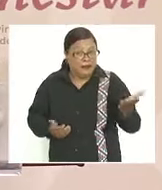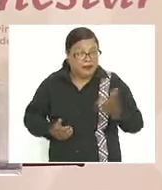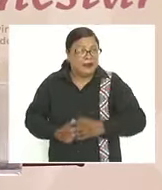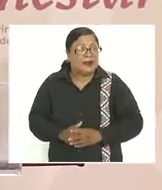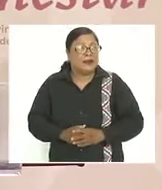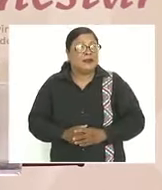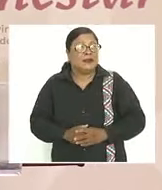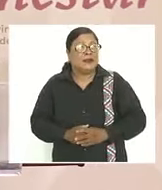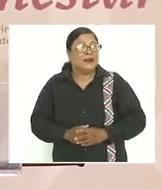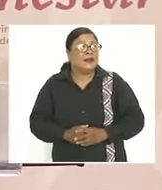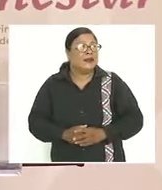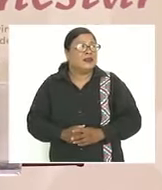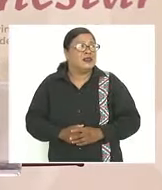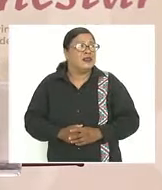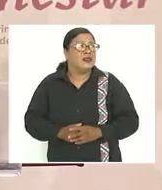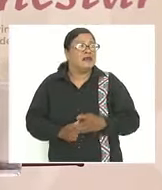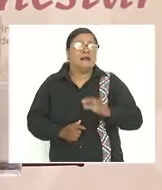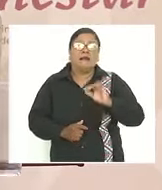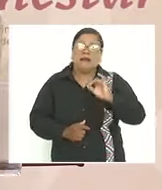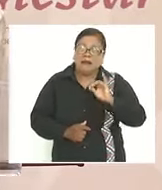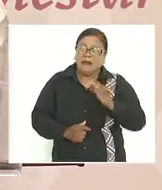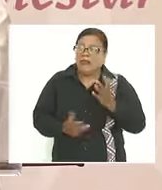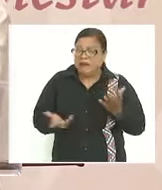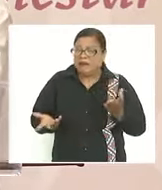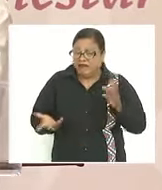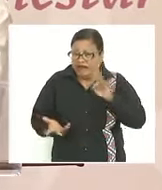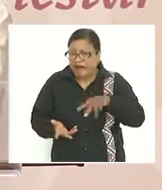si si es una pareja